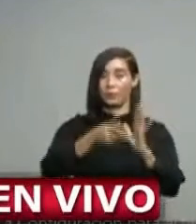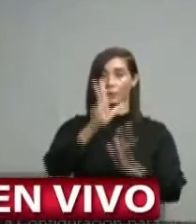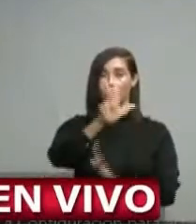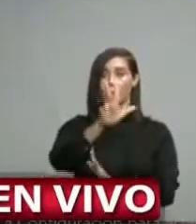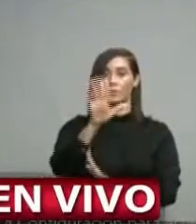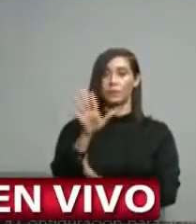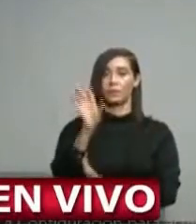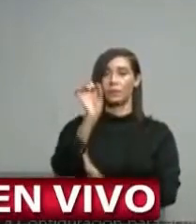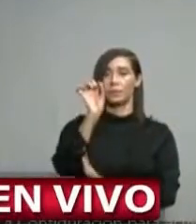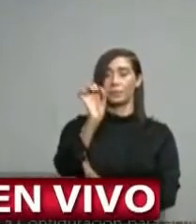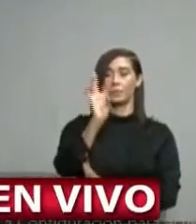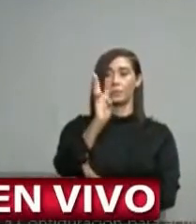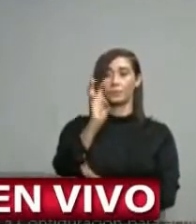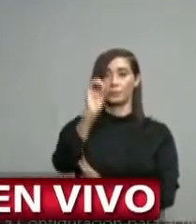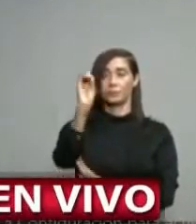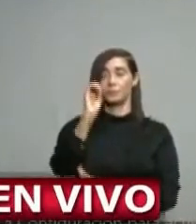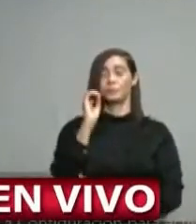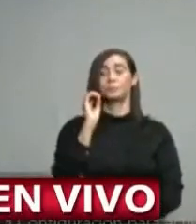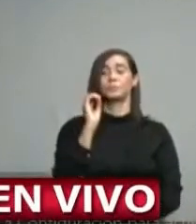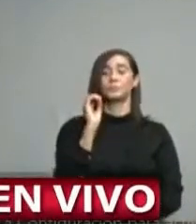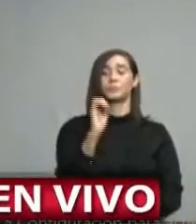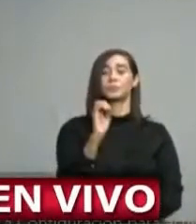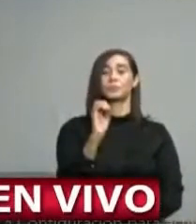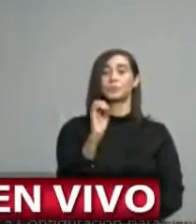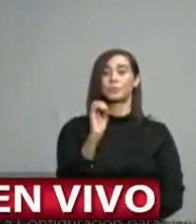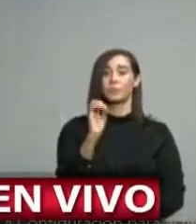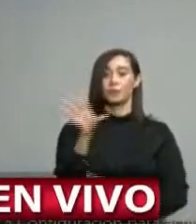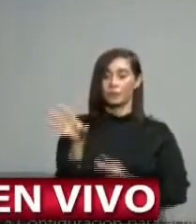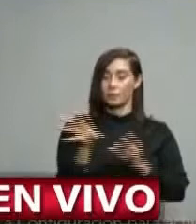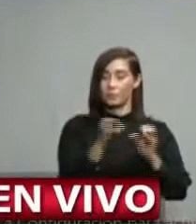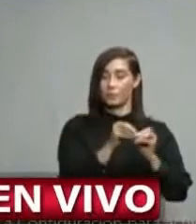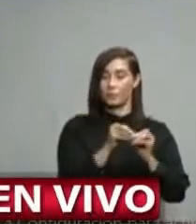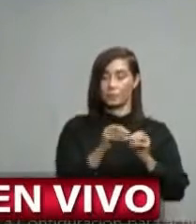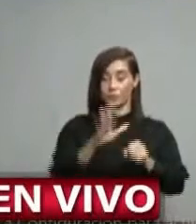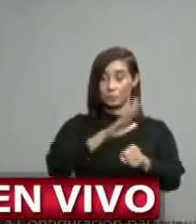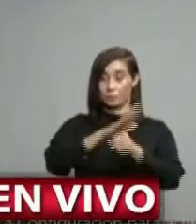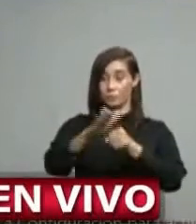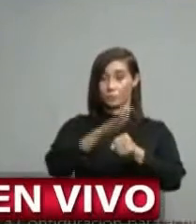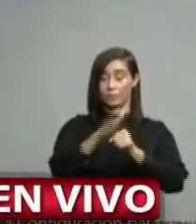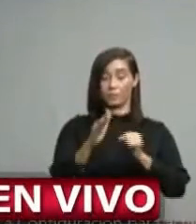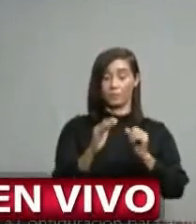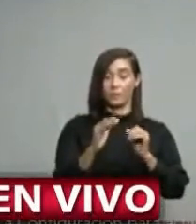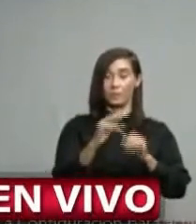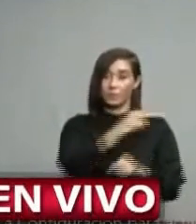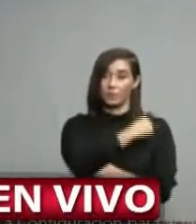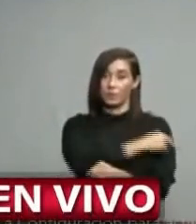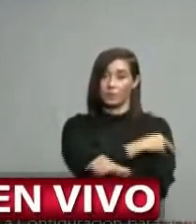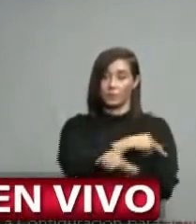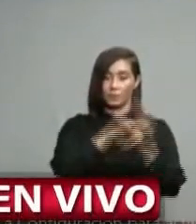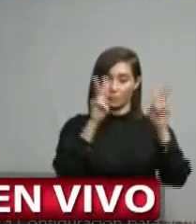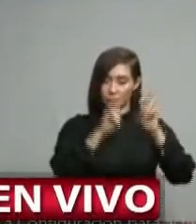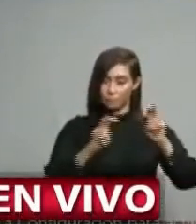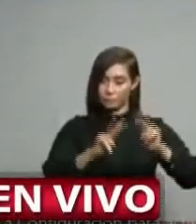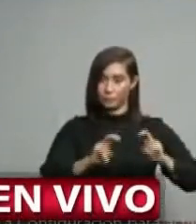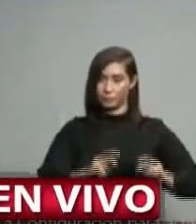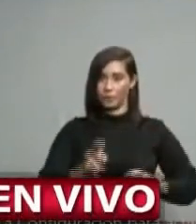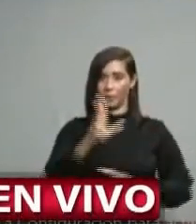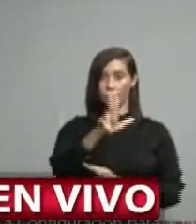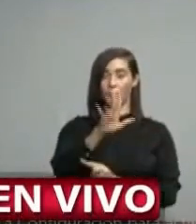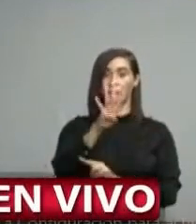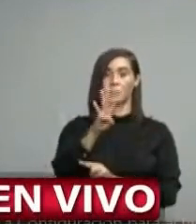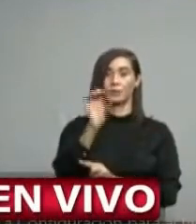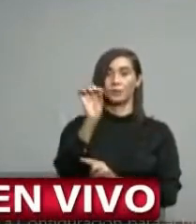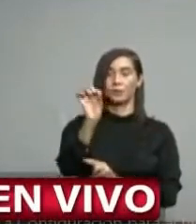.6% es el nivel de ocupación hospitalaria monitoreada y el 34